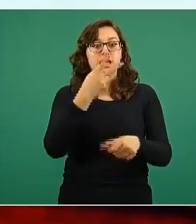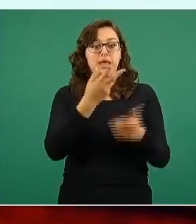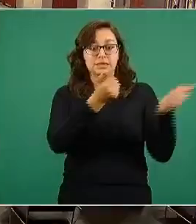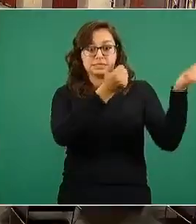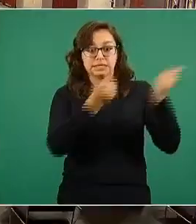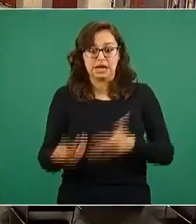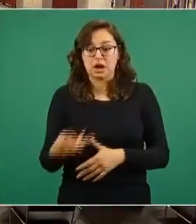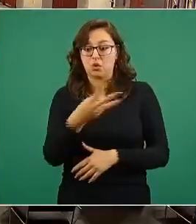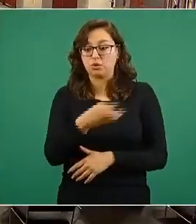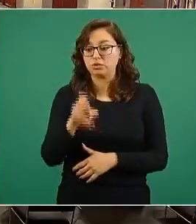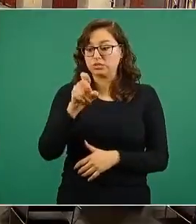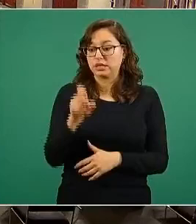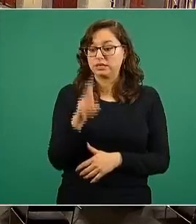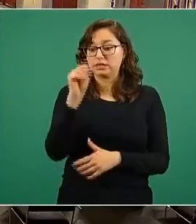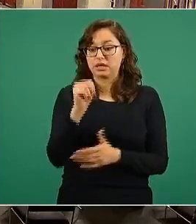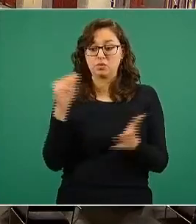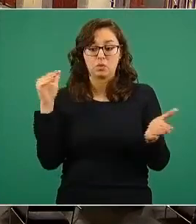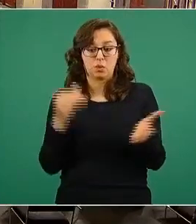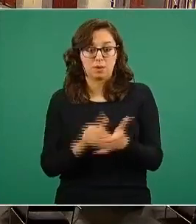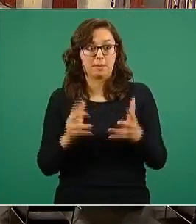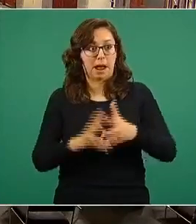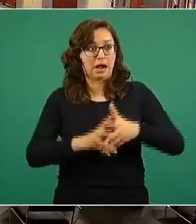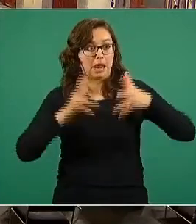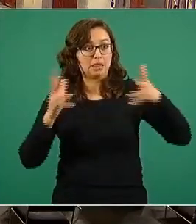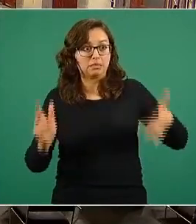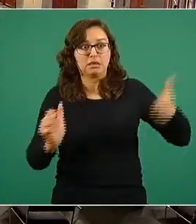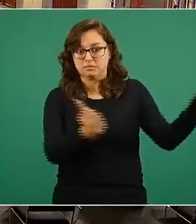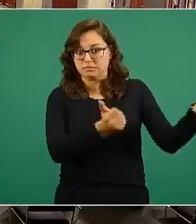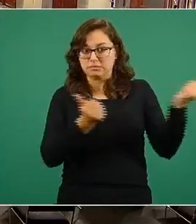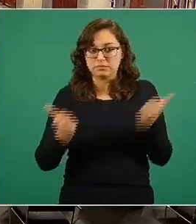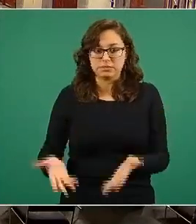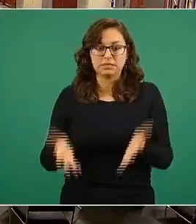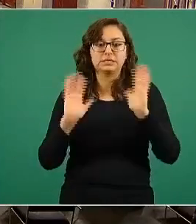439 mil 725 dosis.